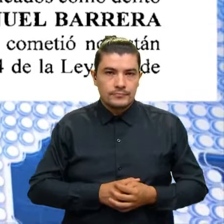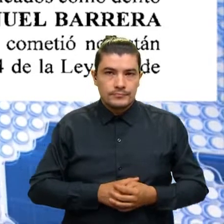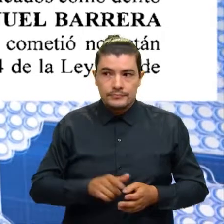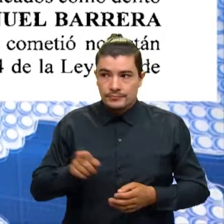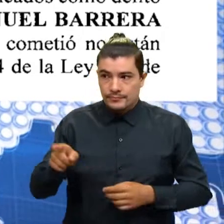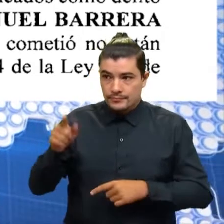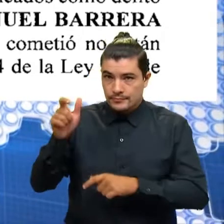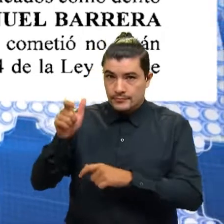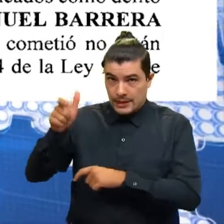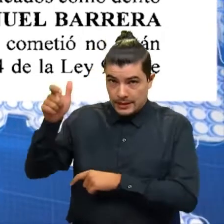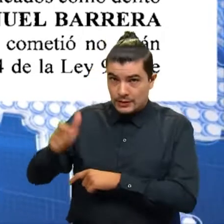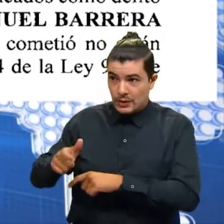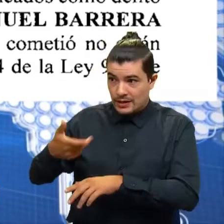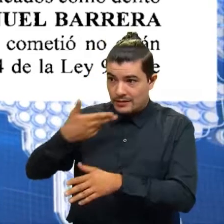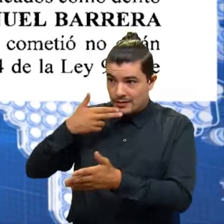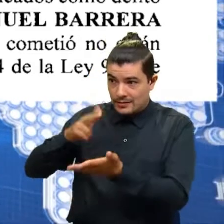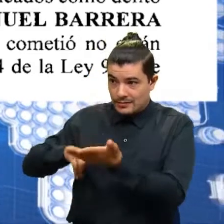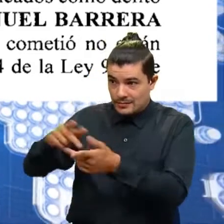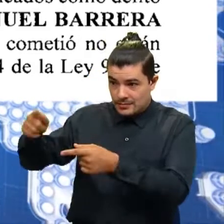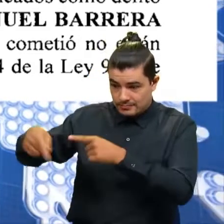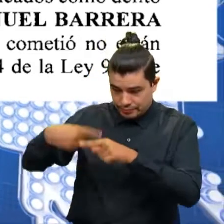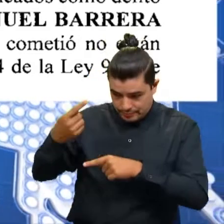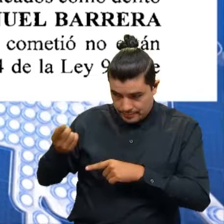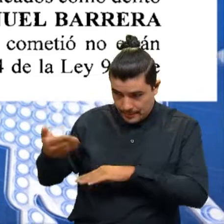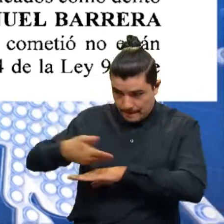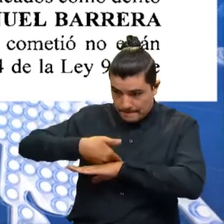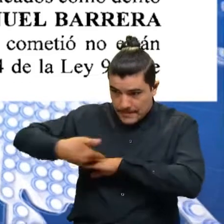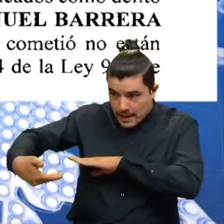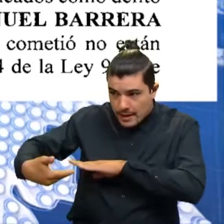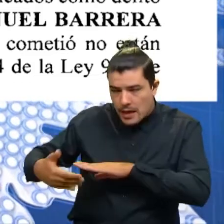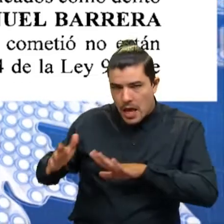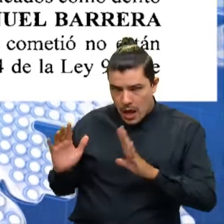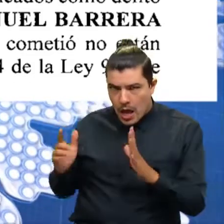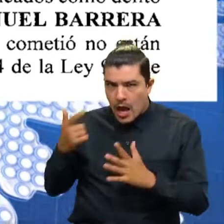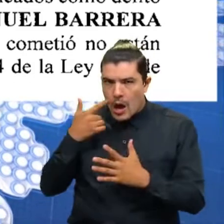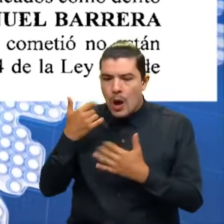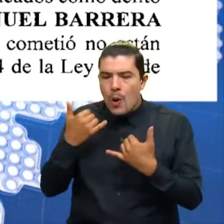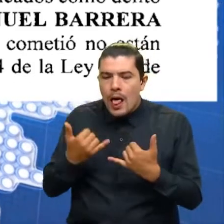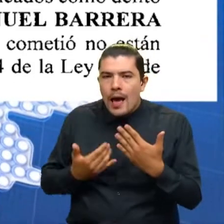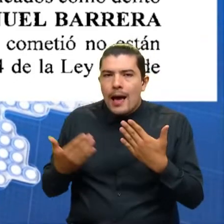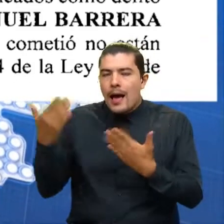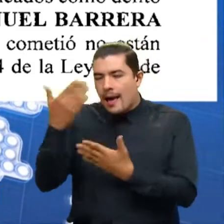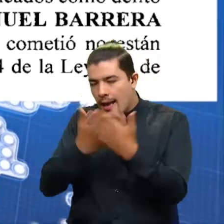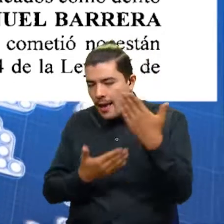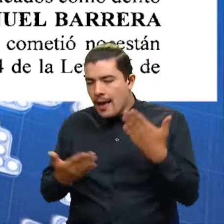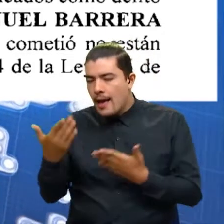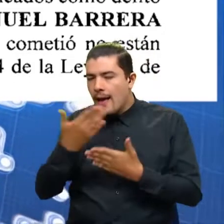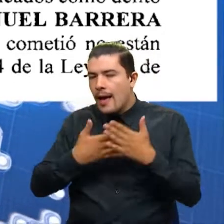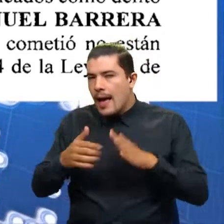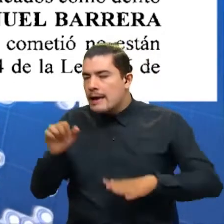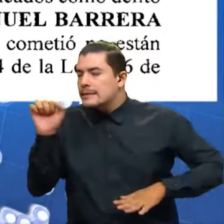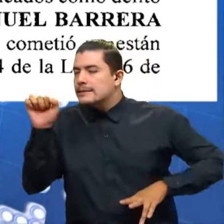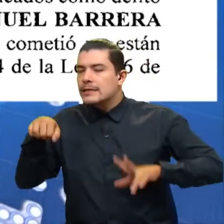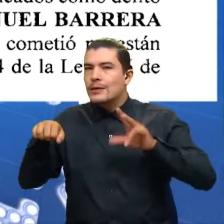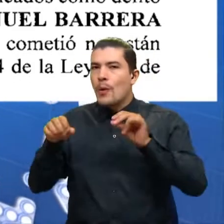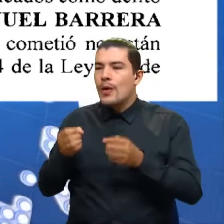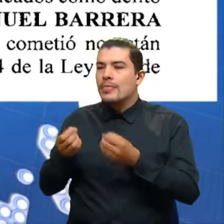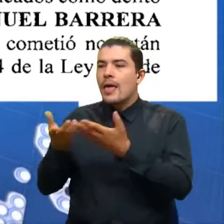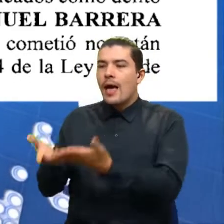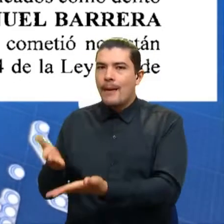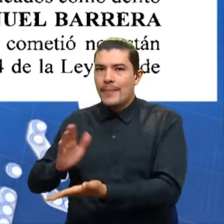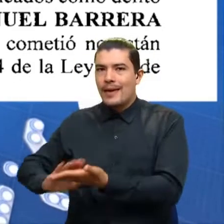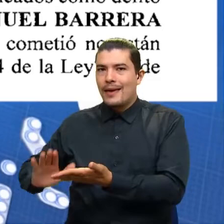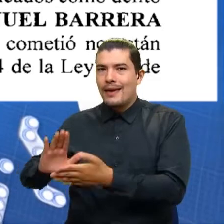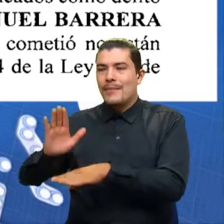estudiar la viabilidad de aplicar el principio de oportunidad, toda vez que la Fiscalía Quinta, delegada ante los jueces